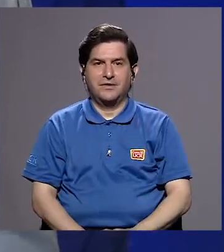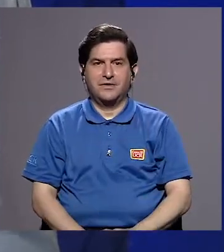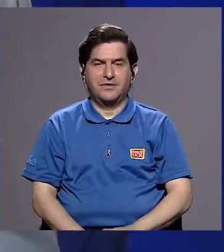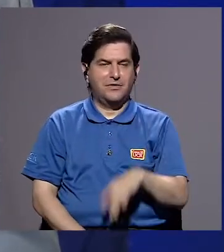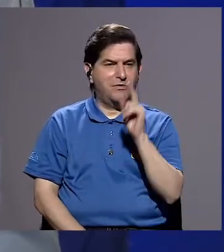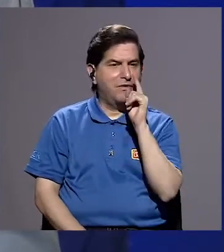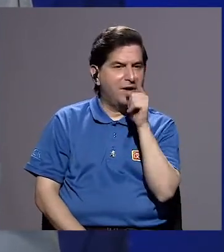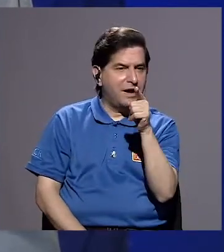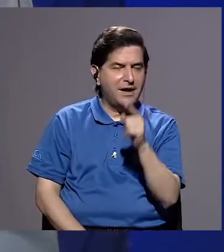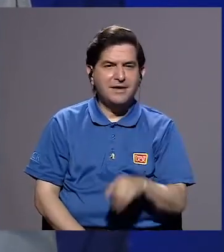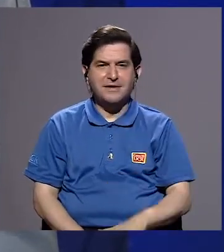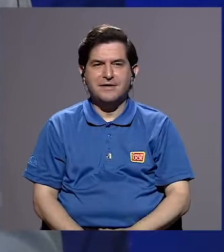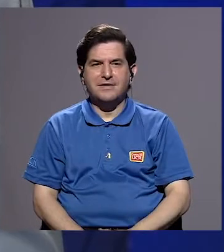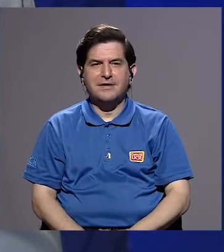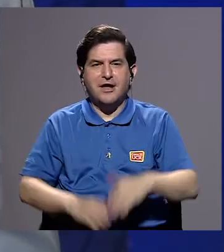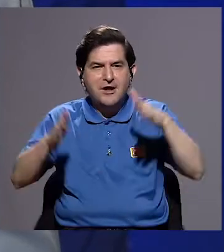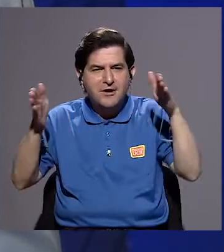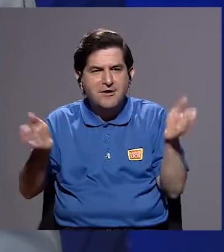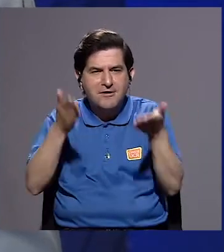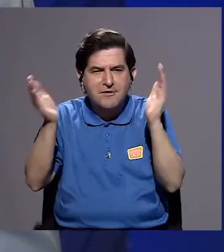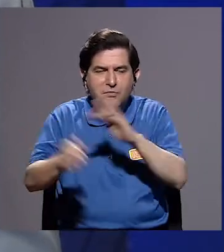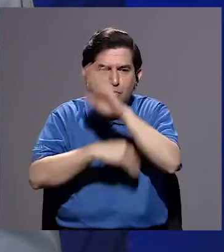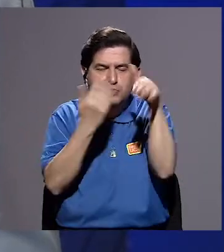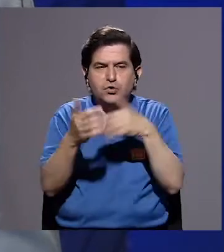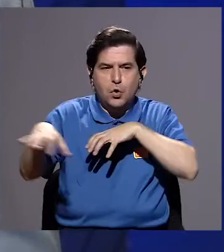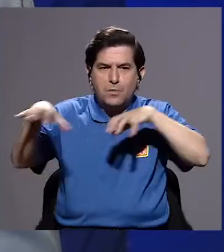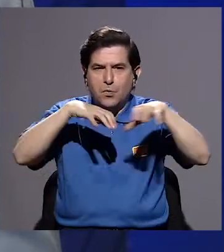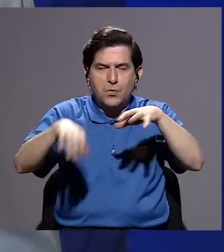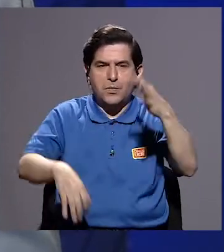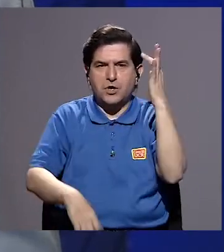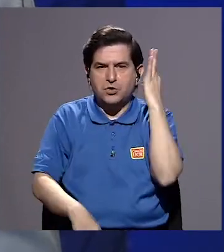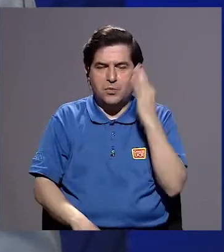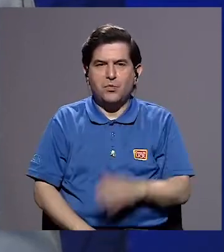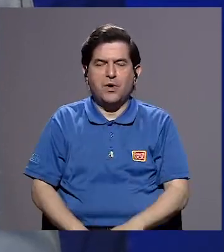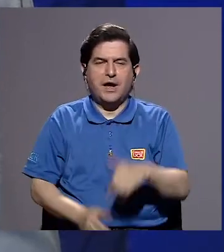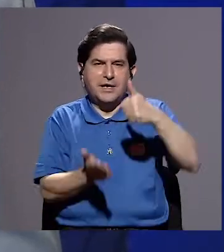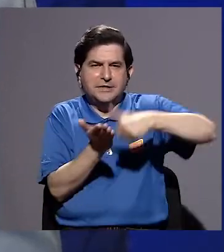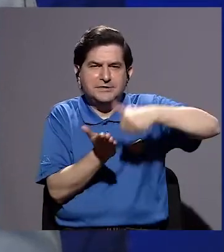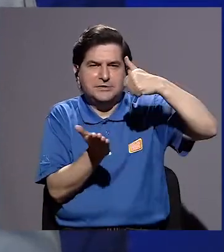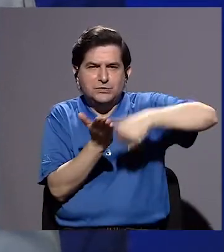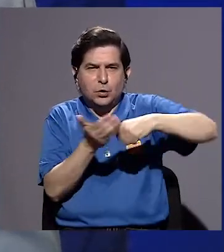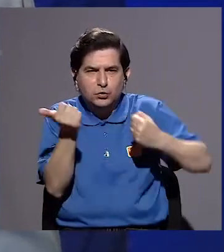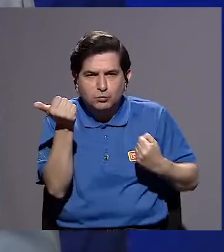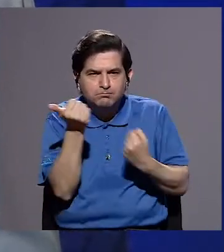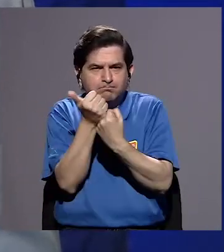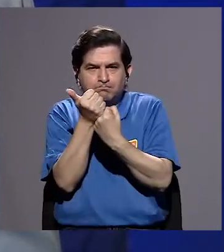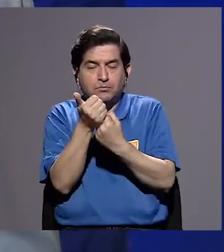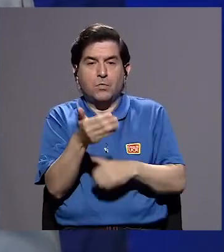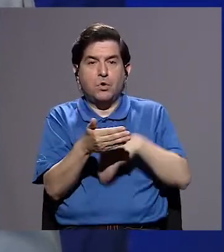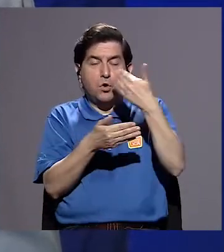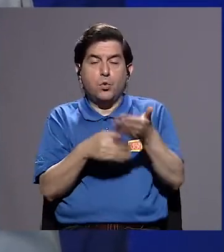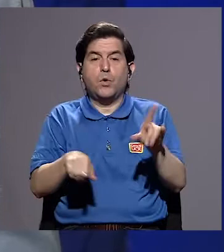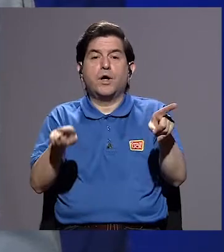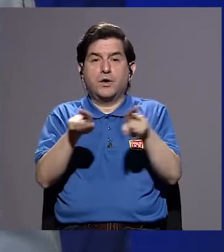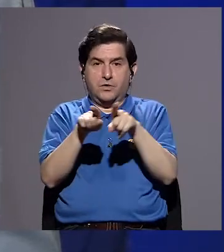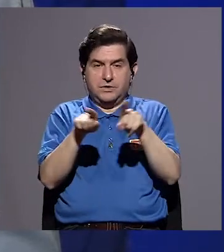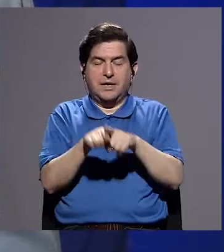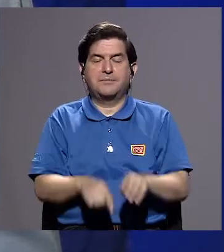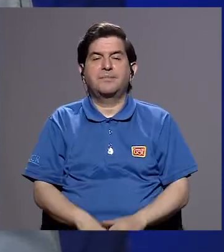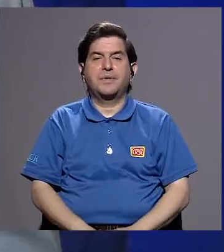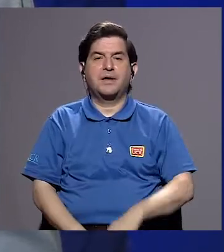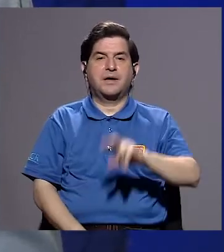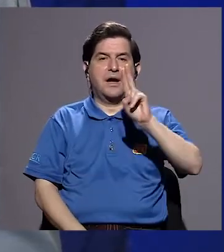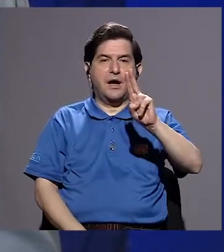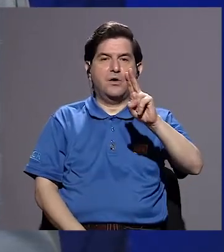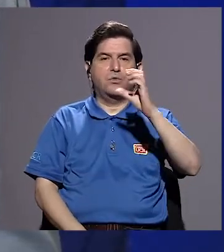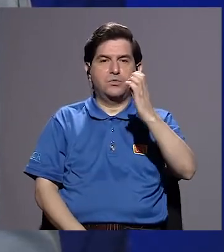dándole impulso a todo el movimiento de mujeres sufraguistas y posteriormente se incorpora a la